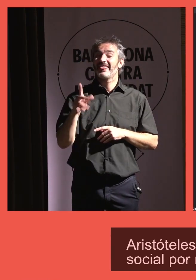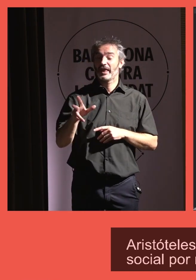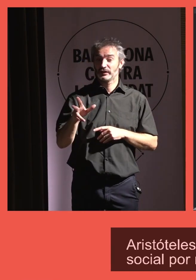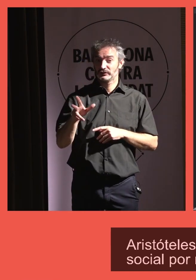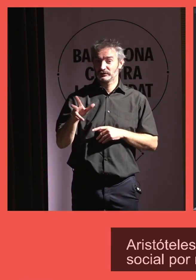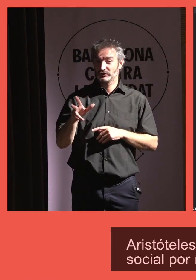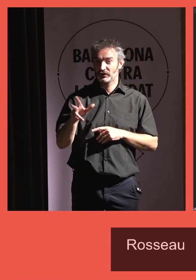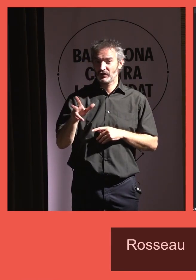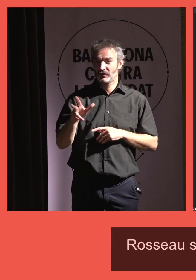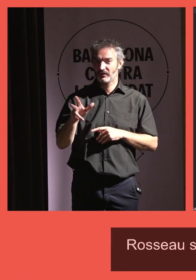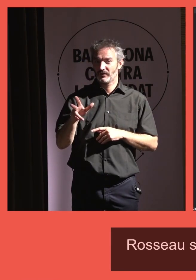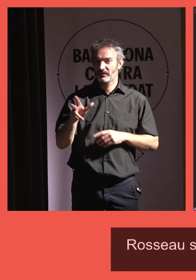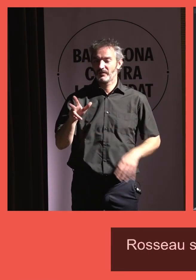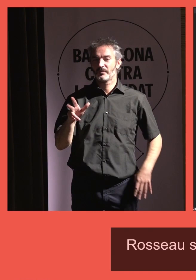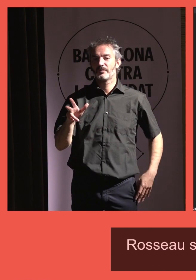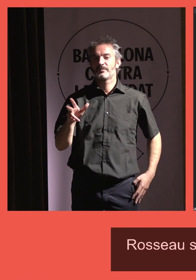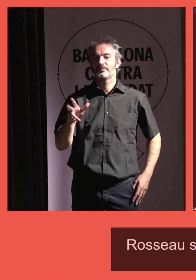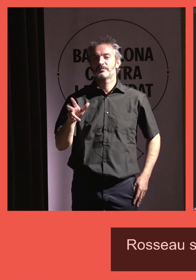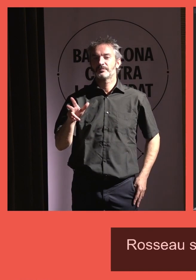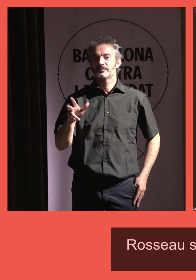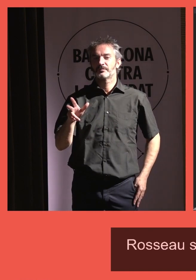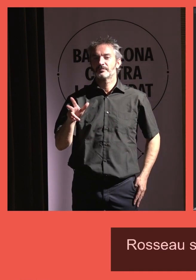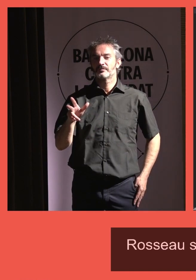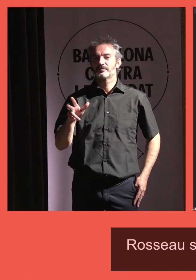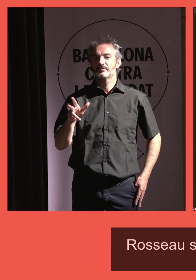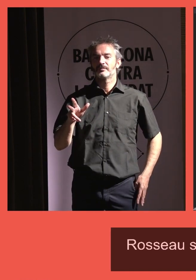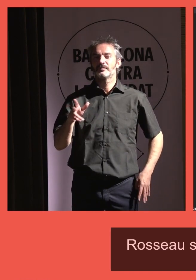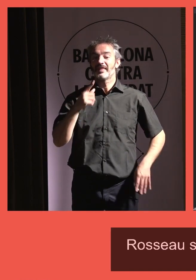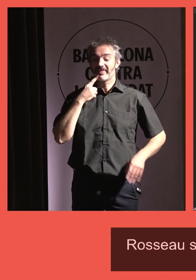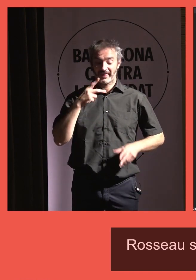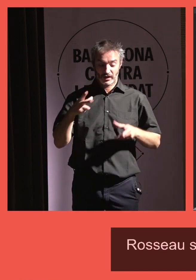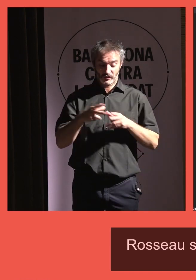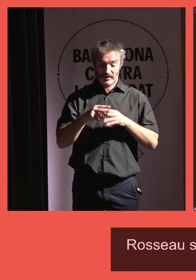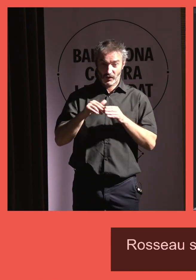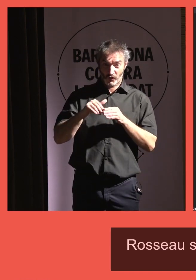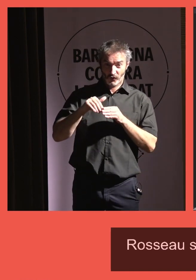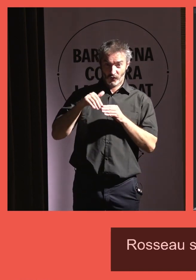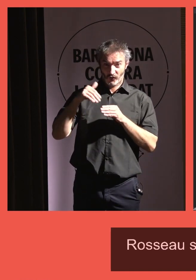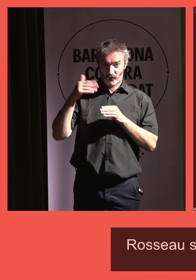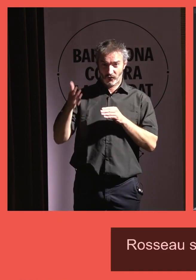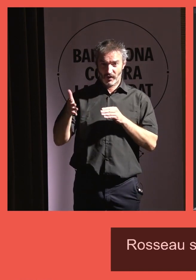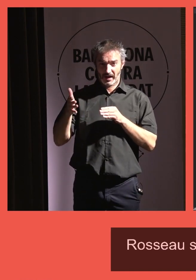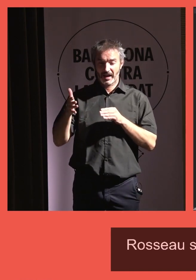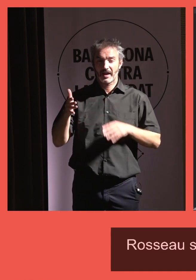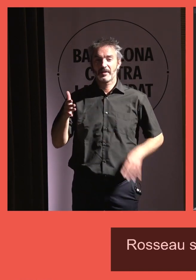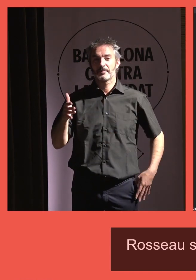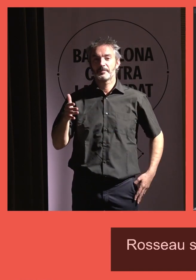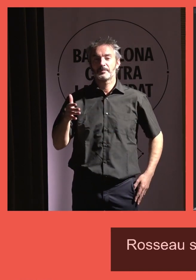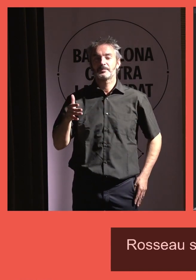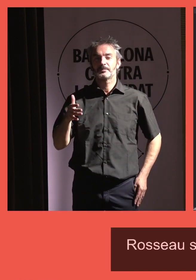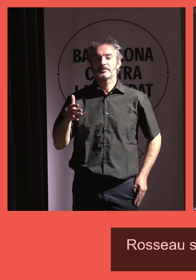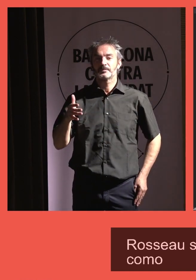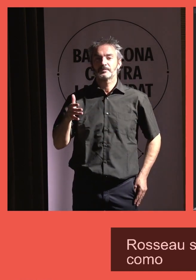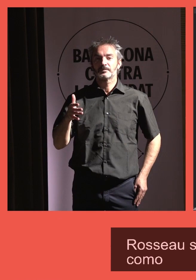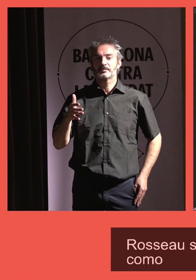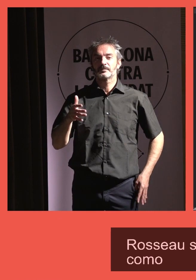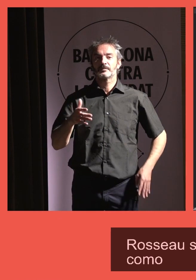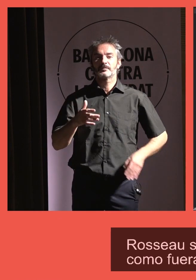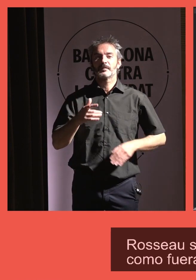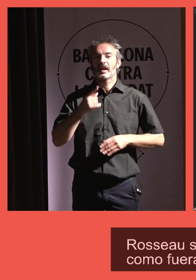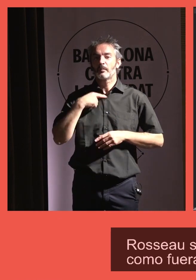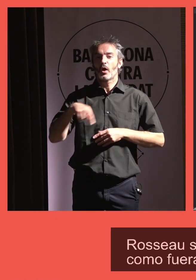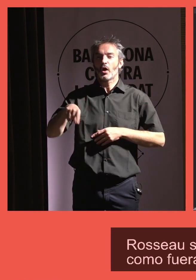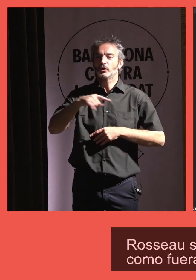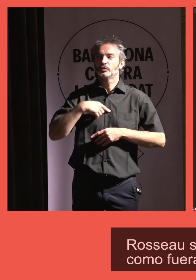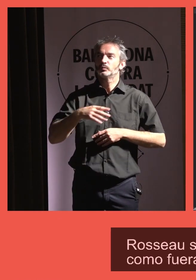describe a sí mismo como fuera de la sociedad, se percibe a sí mismo en sobra póstuma las ensoñaciones del paseante